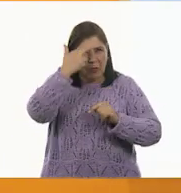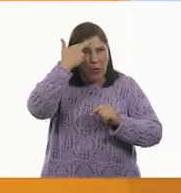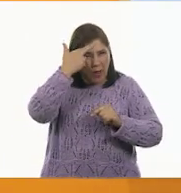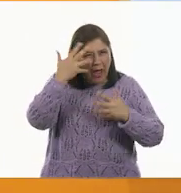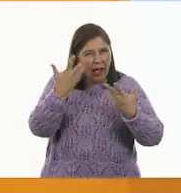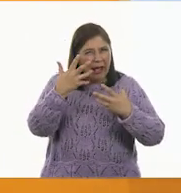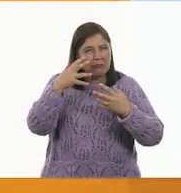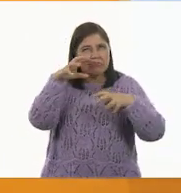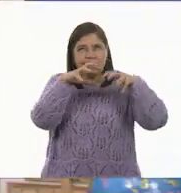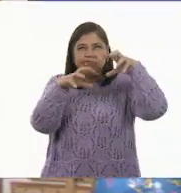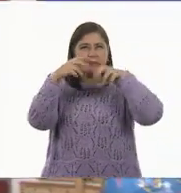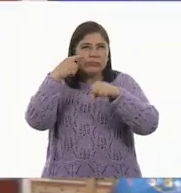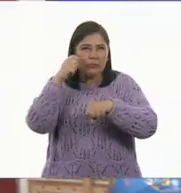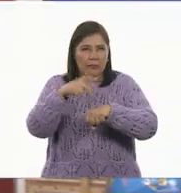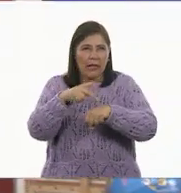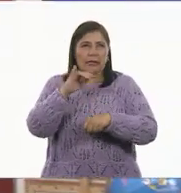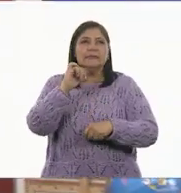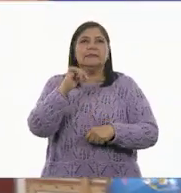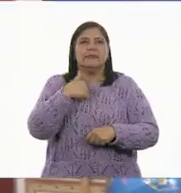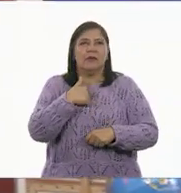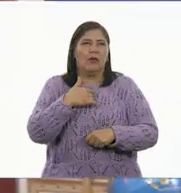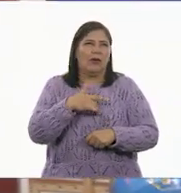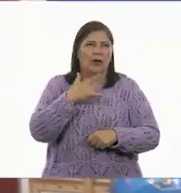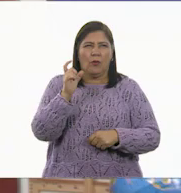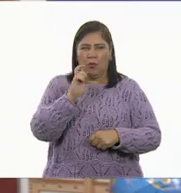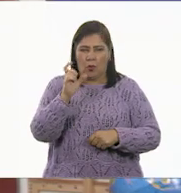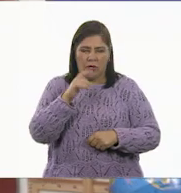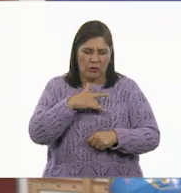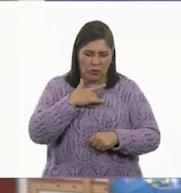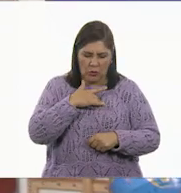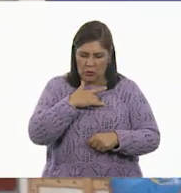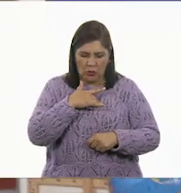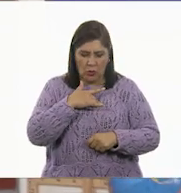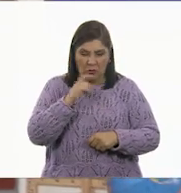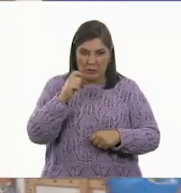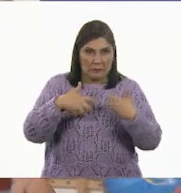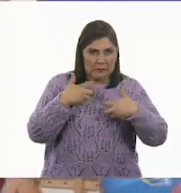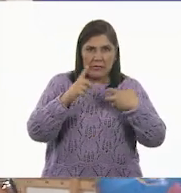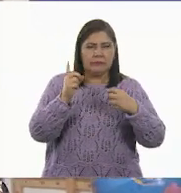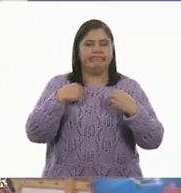supuesto. Por cada rato que me quiero poner de mal humor es como montaña, montaña y rápido.